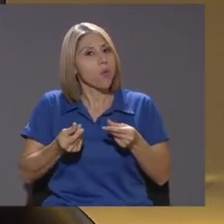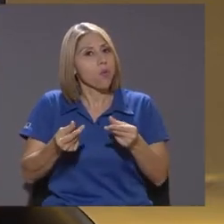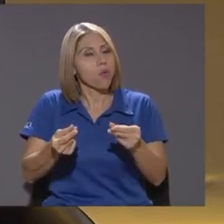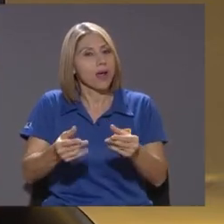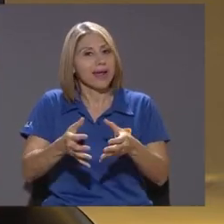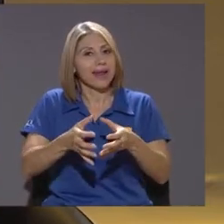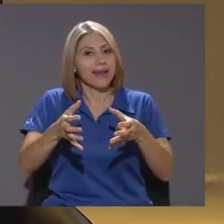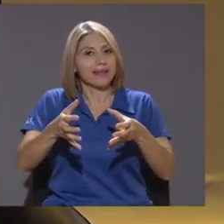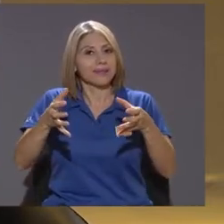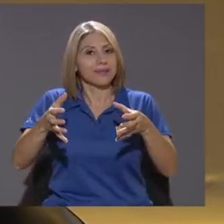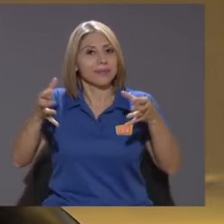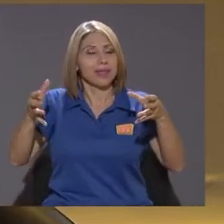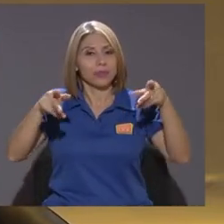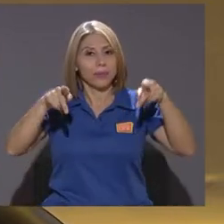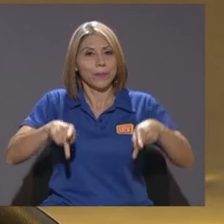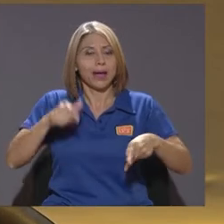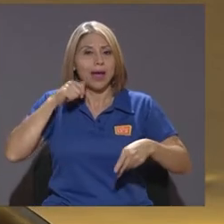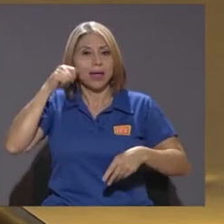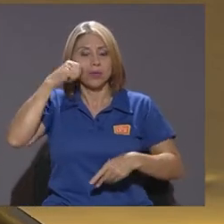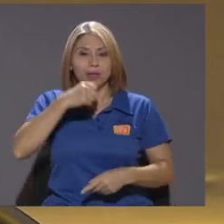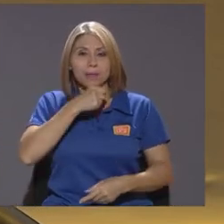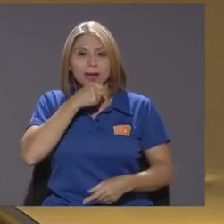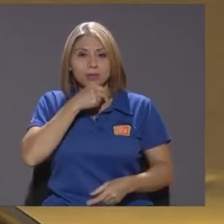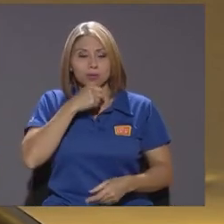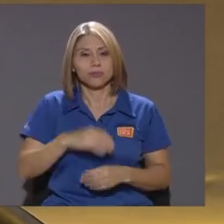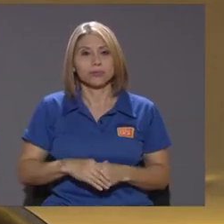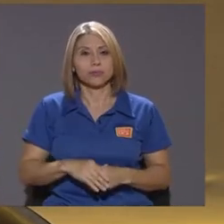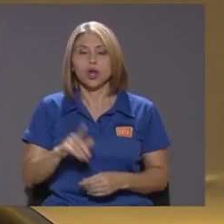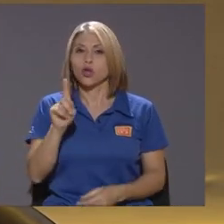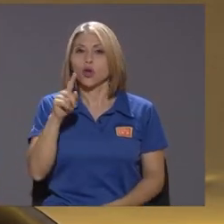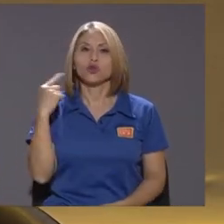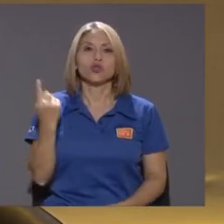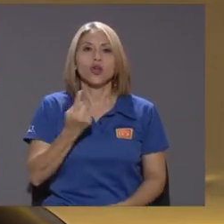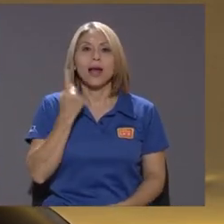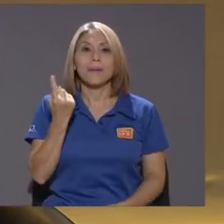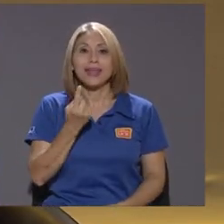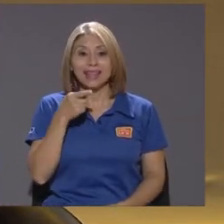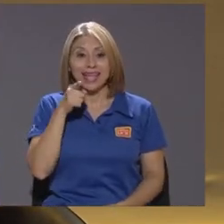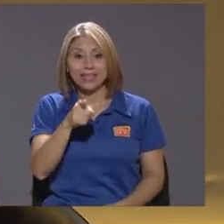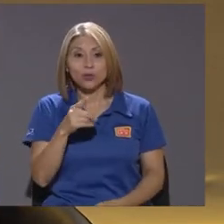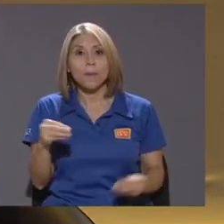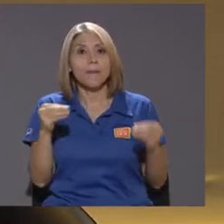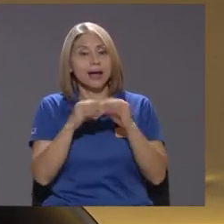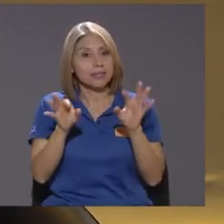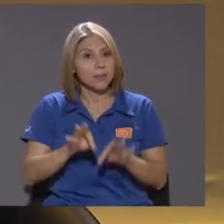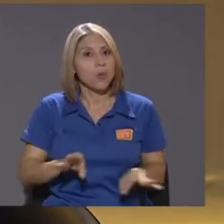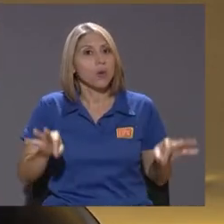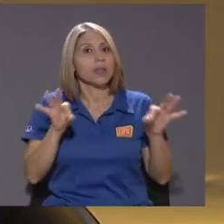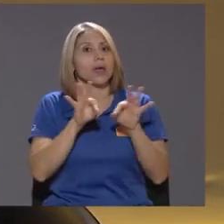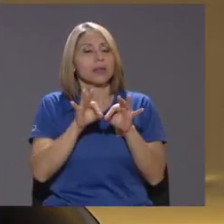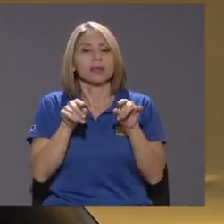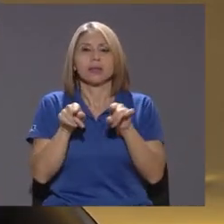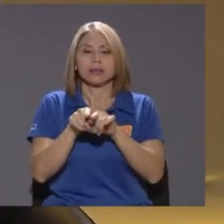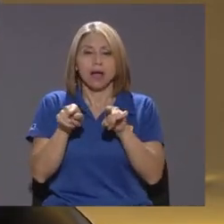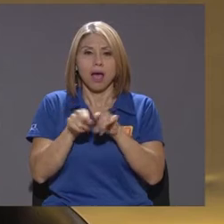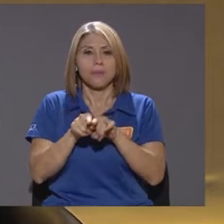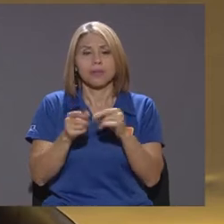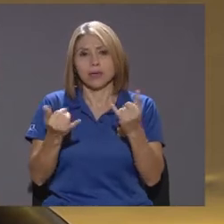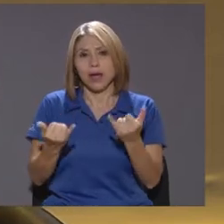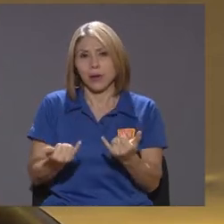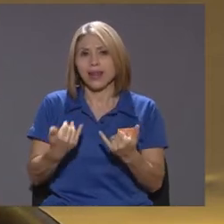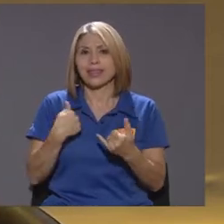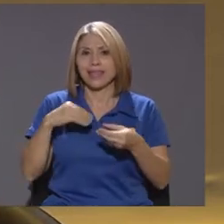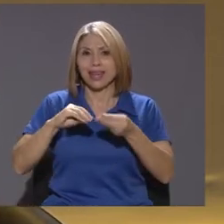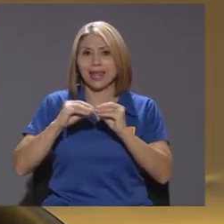población adulta mayor que no solo es proporcionalmente cada vez más importante sino que también tiene